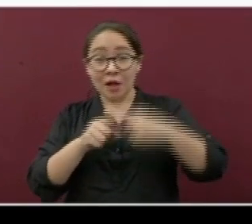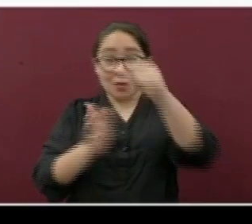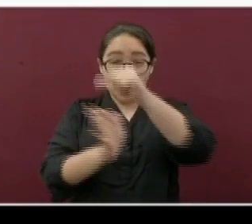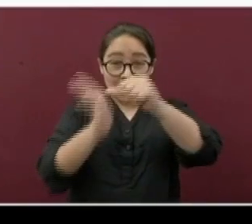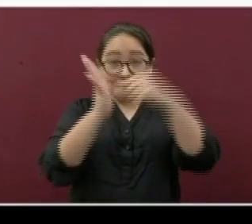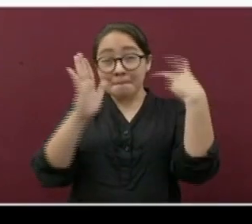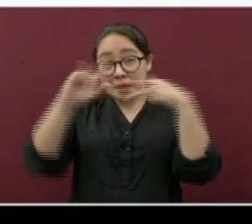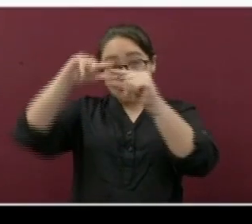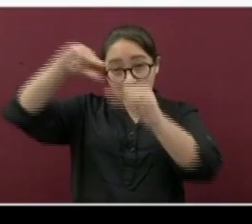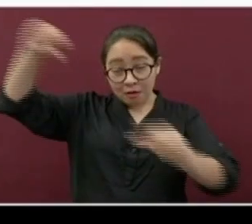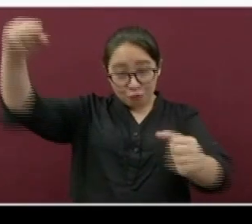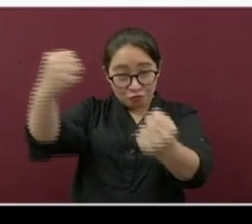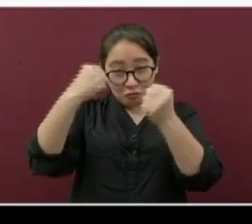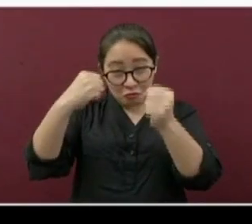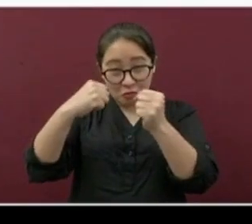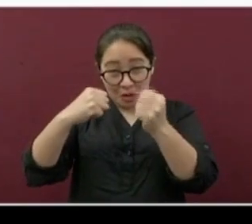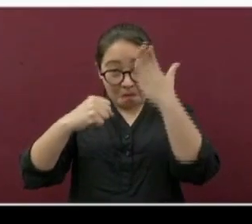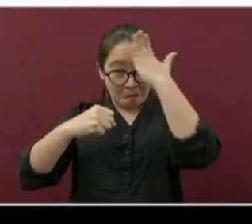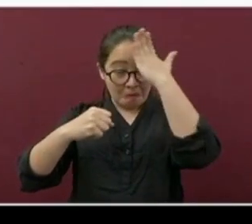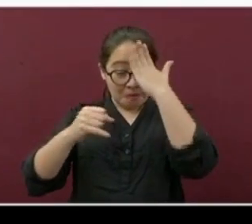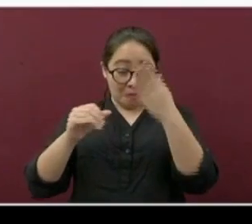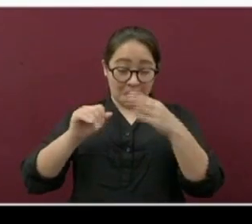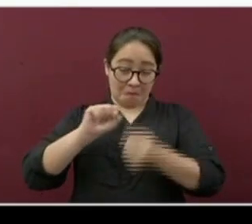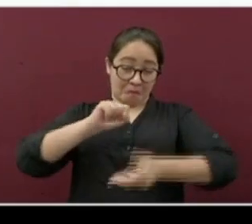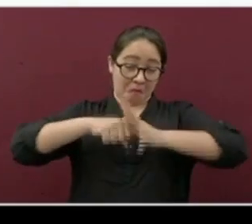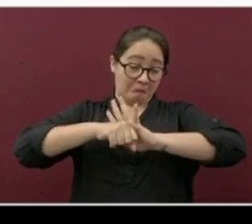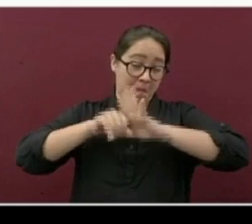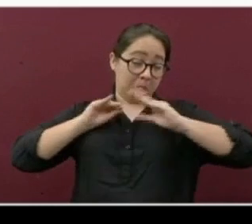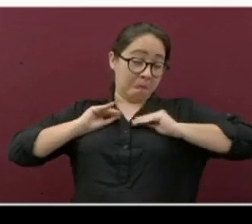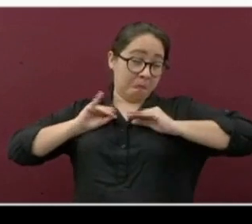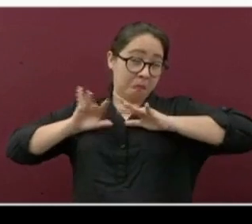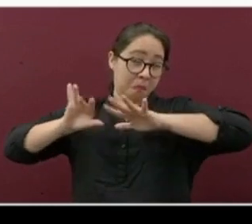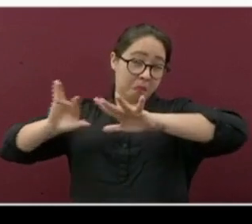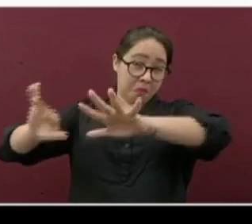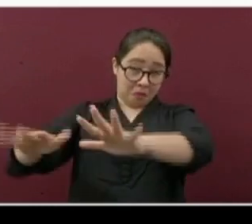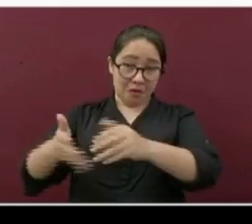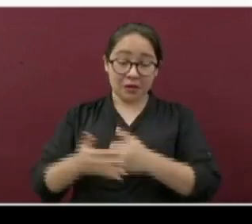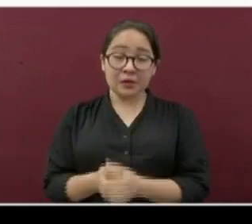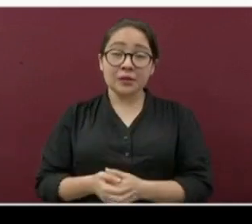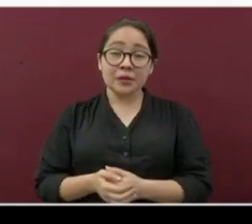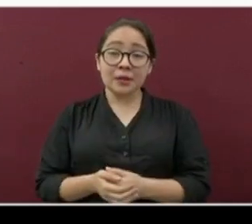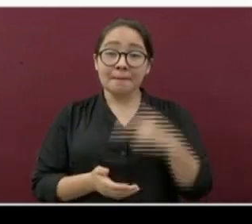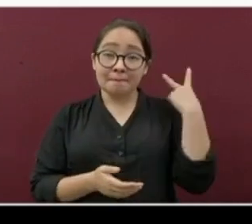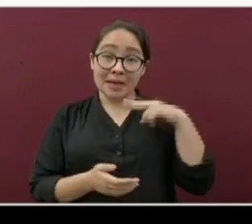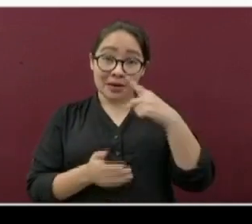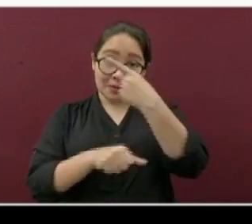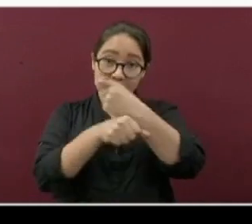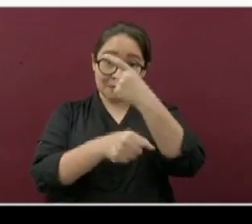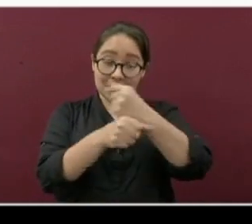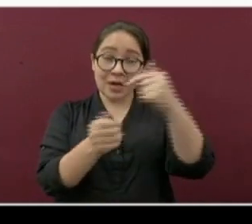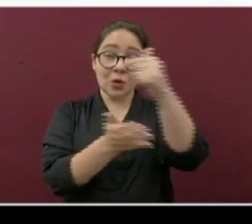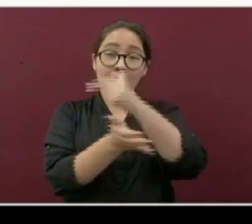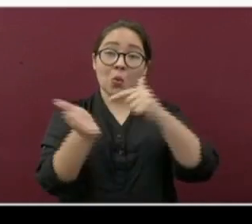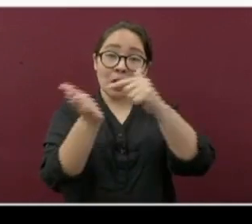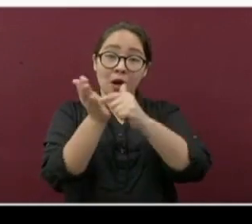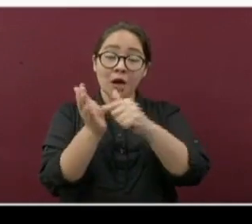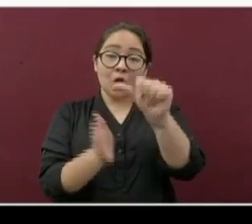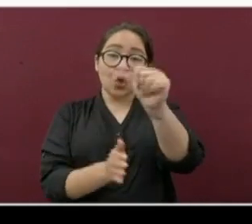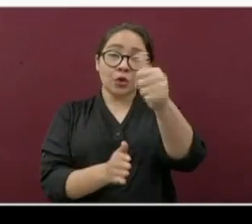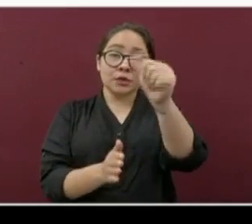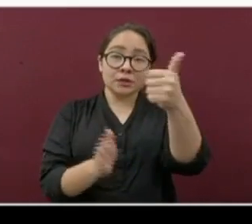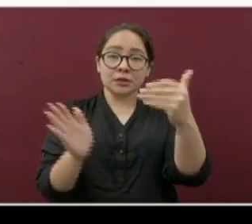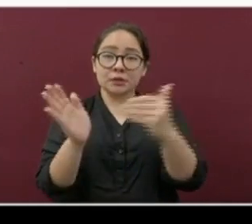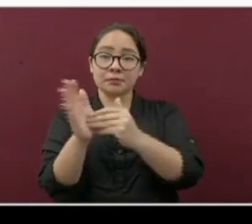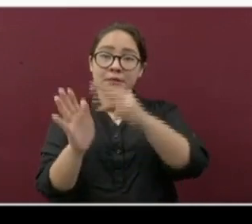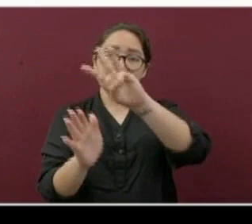mostrado mayor transmisión y dispersión de la COVID-19. Y ha sido el de Veracruz que ha repuntado ahora con 11